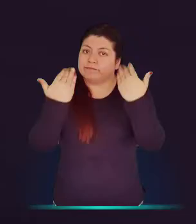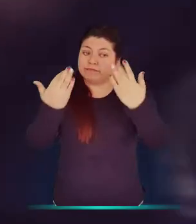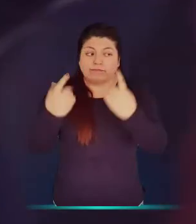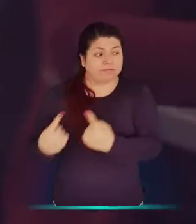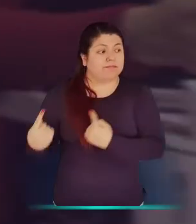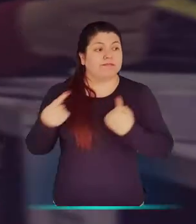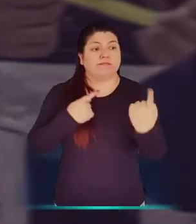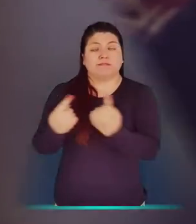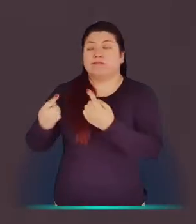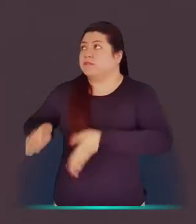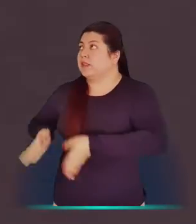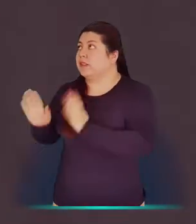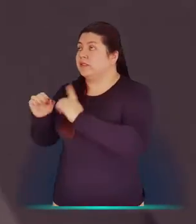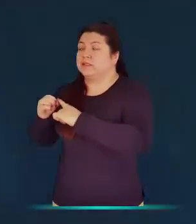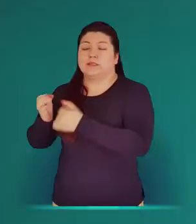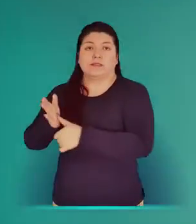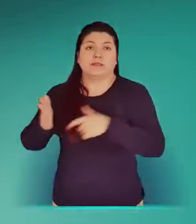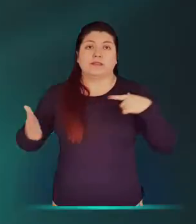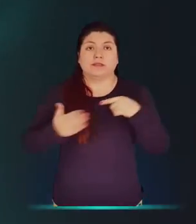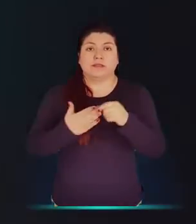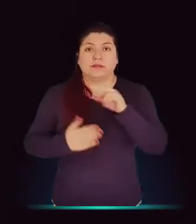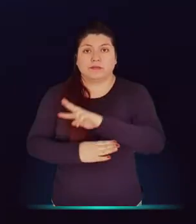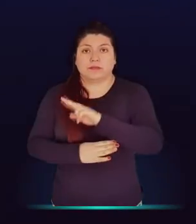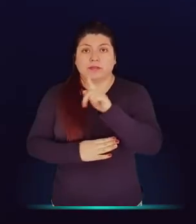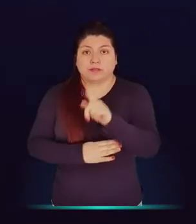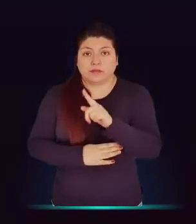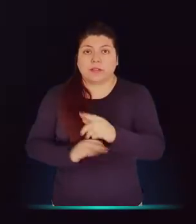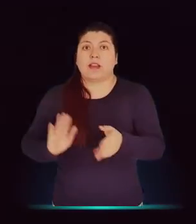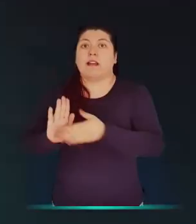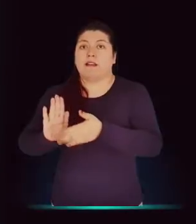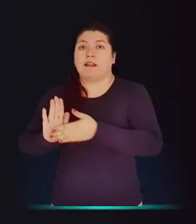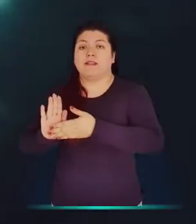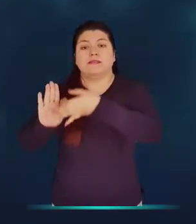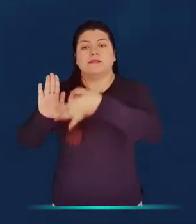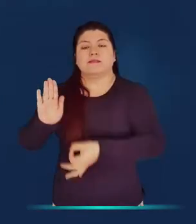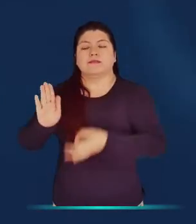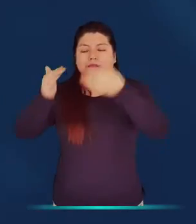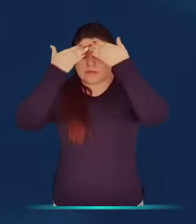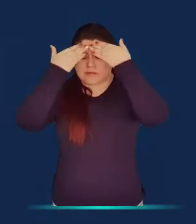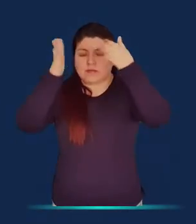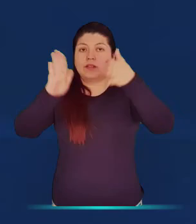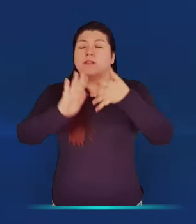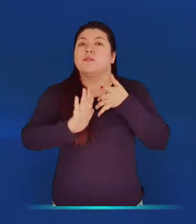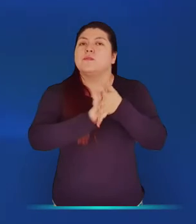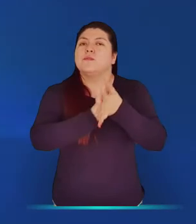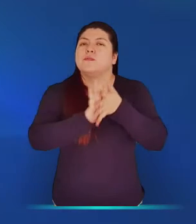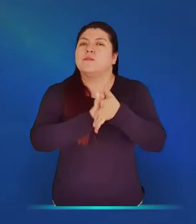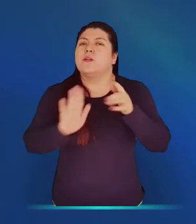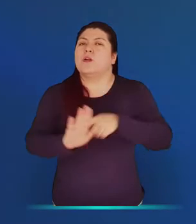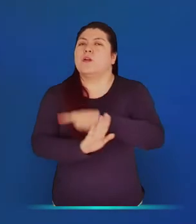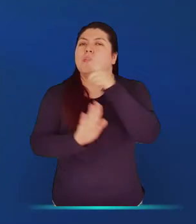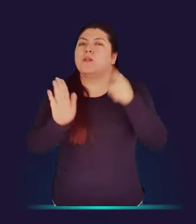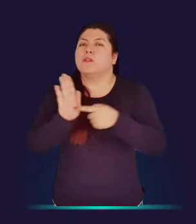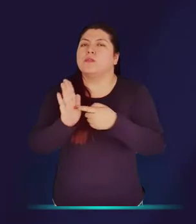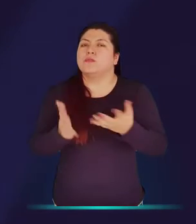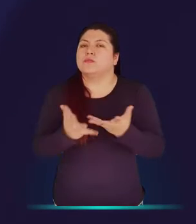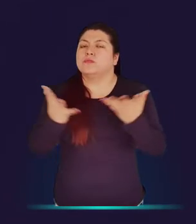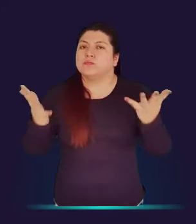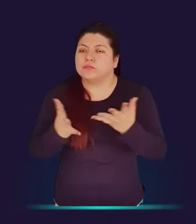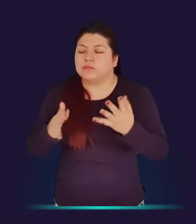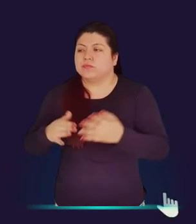Participa, vota y elige. Somos la Registraduría del Siglo XXI. Garantes de la democracia.